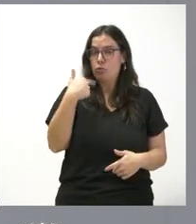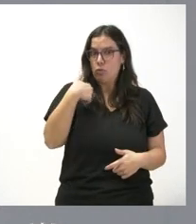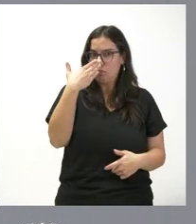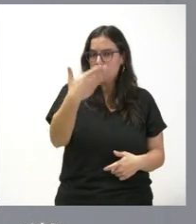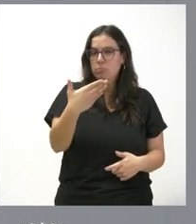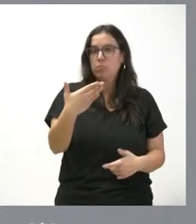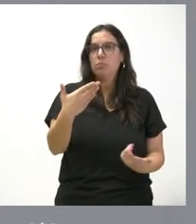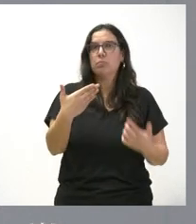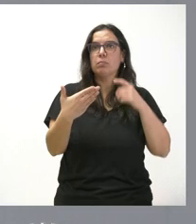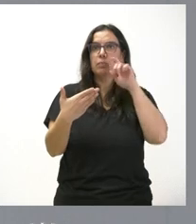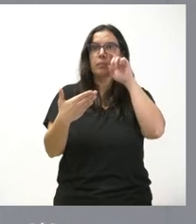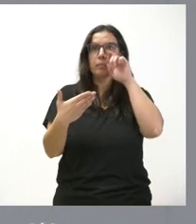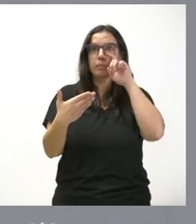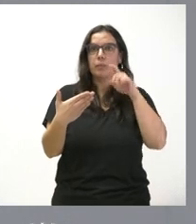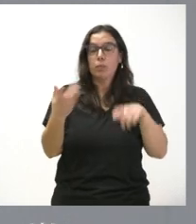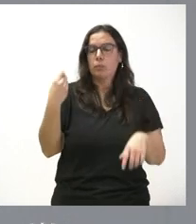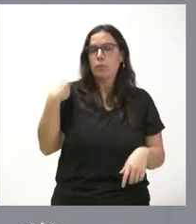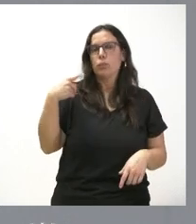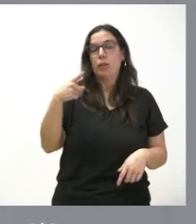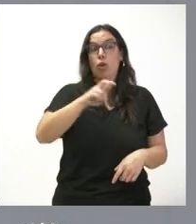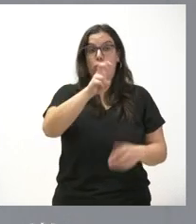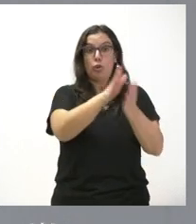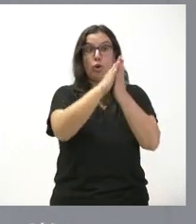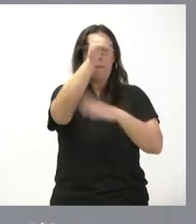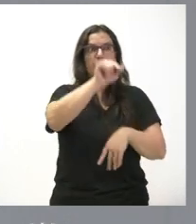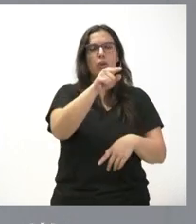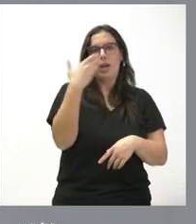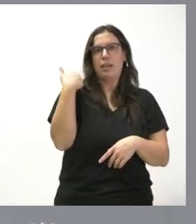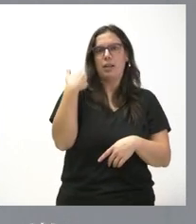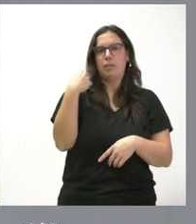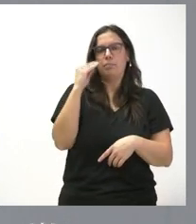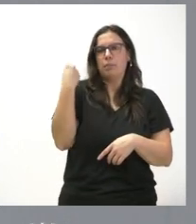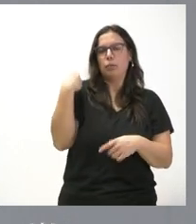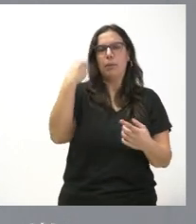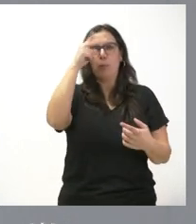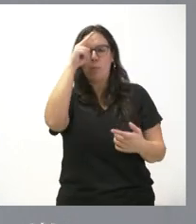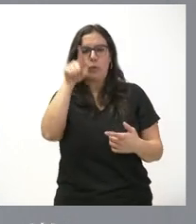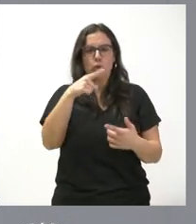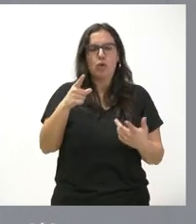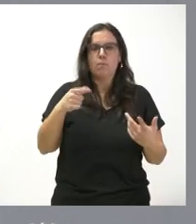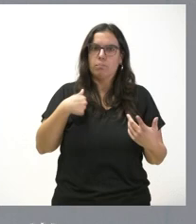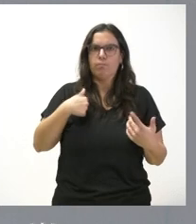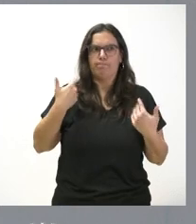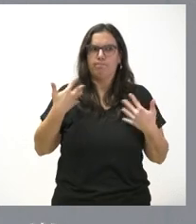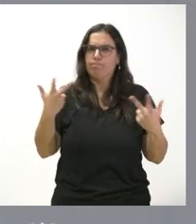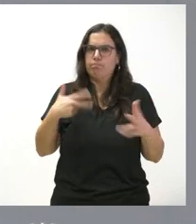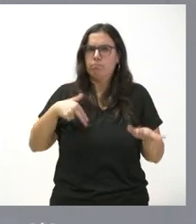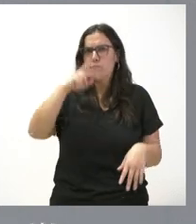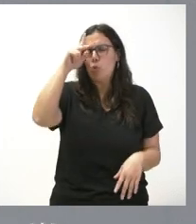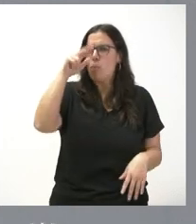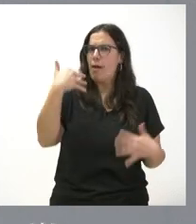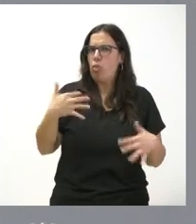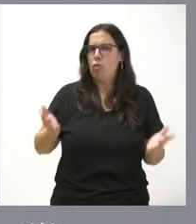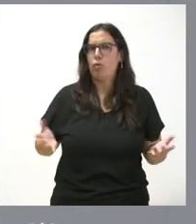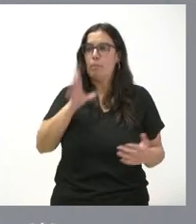usted hace esta pregunta y cuando un compañero suyo preguntaba su grado de preocupación sobre este asunto es muy alto el grado de preocupación es muy alto